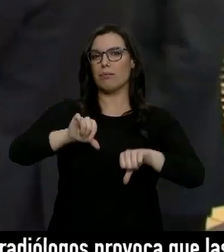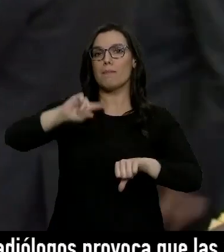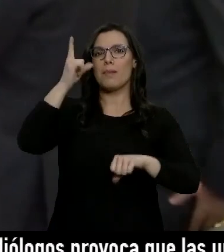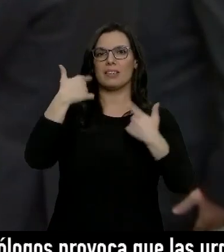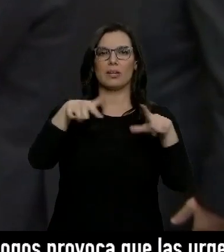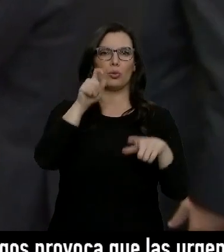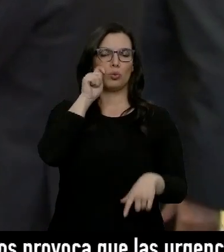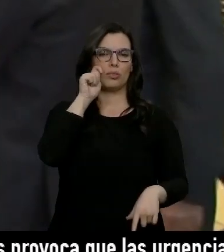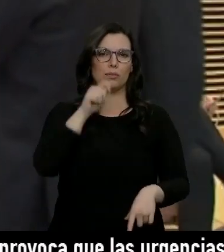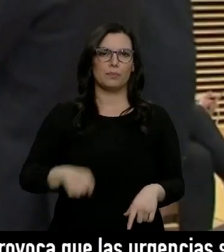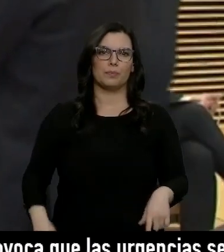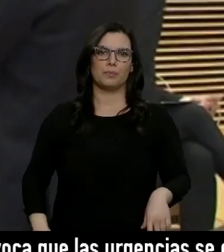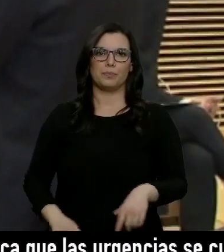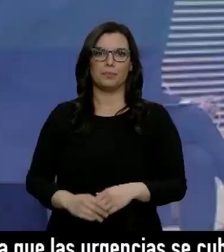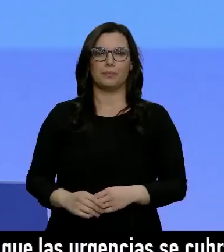turístico.